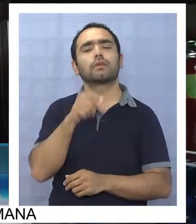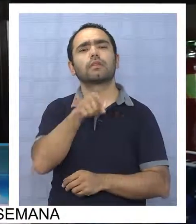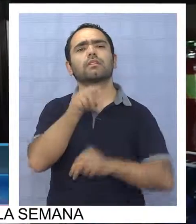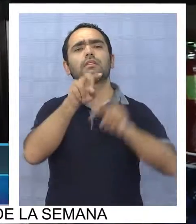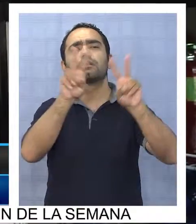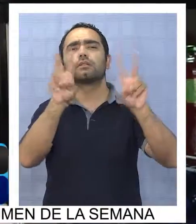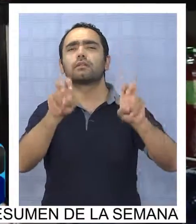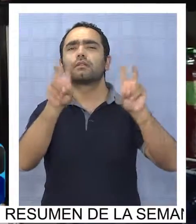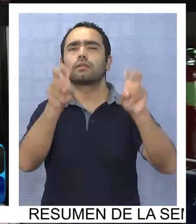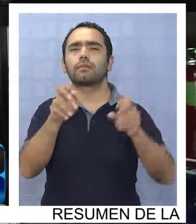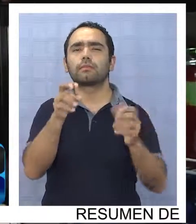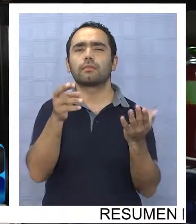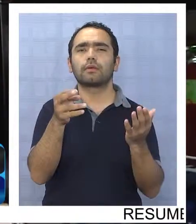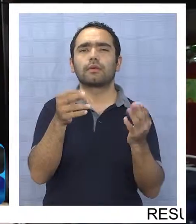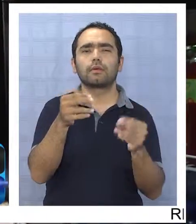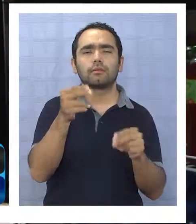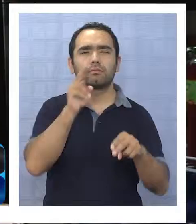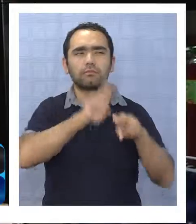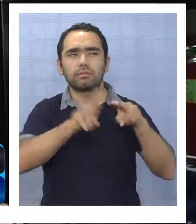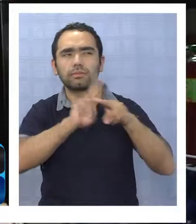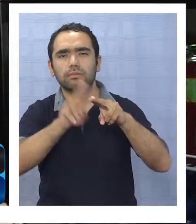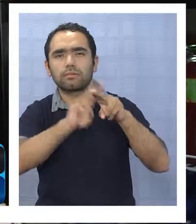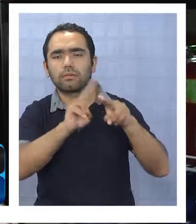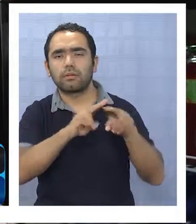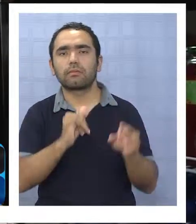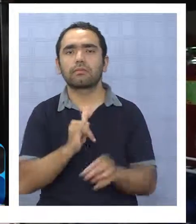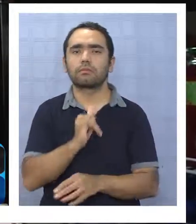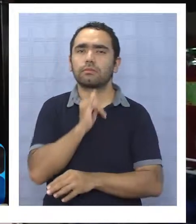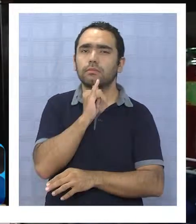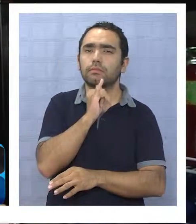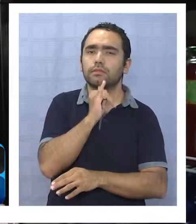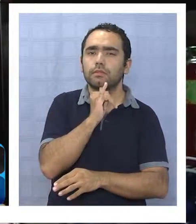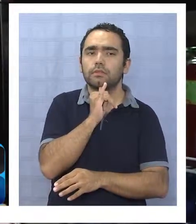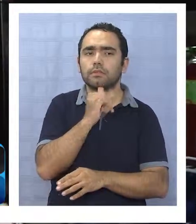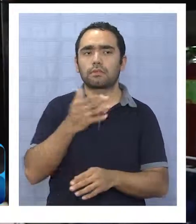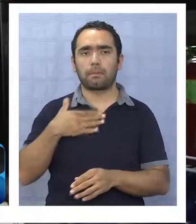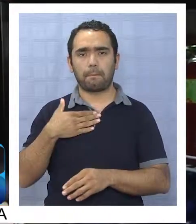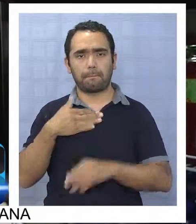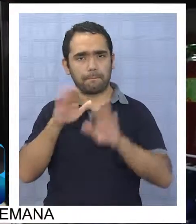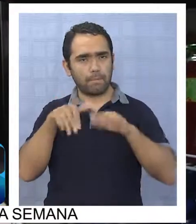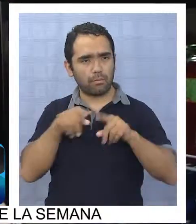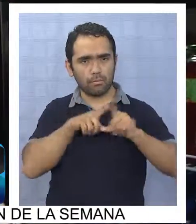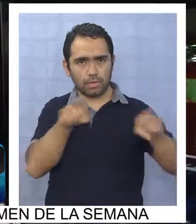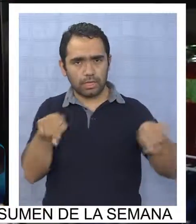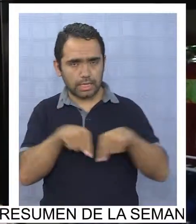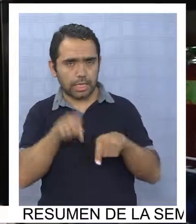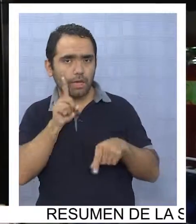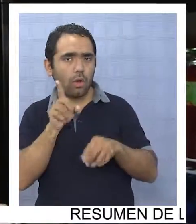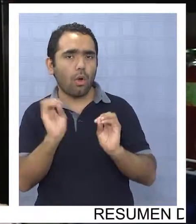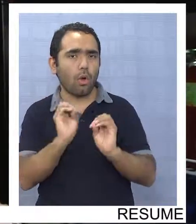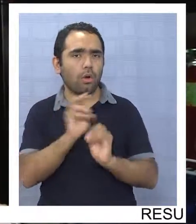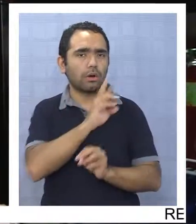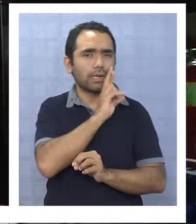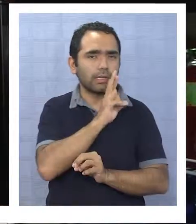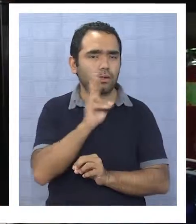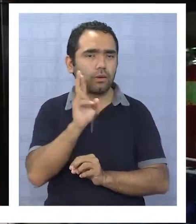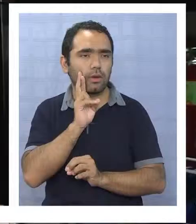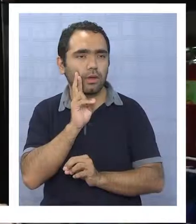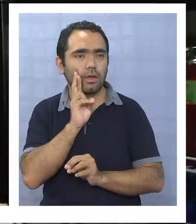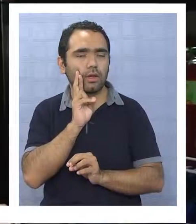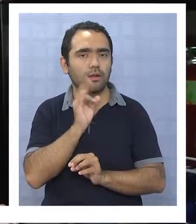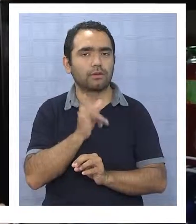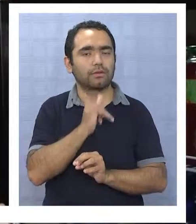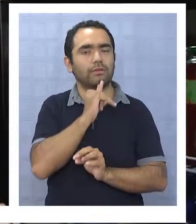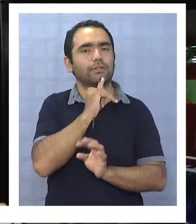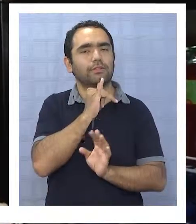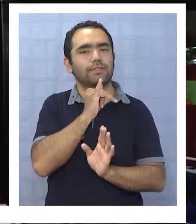que por el tema de la remodelación misma, no sé si se irán a hacer puestos como el que yo tengo, o restaurantes, que ya son palabras